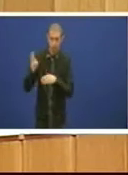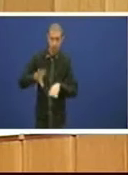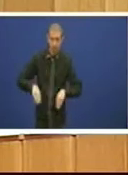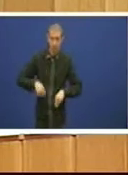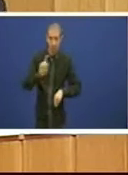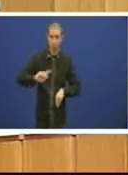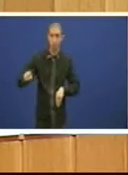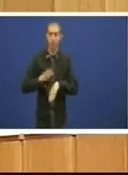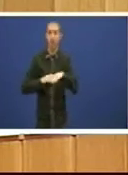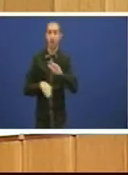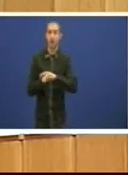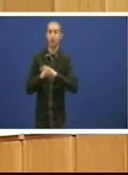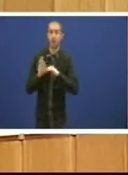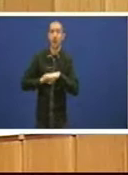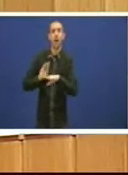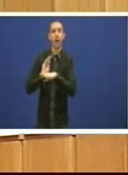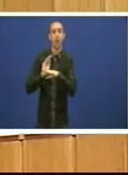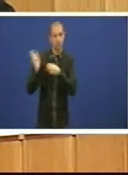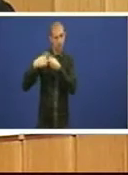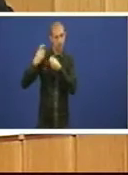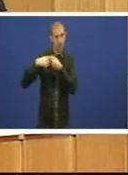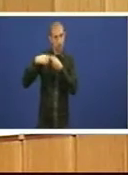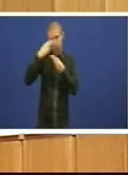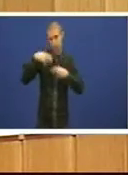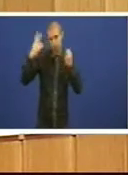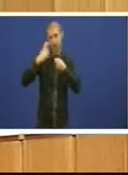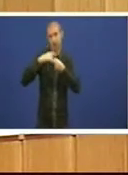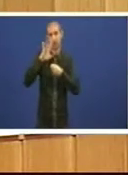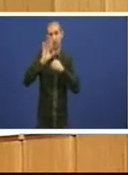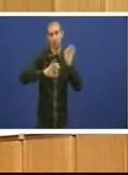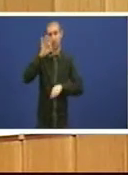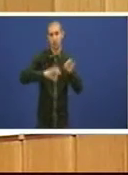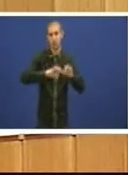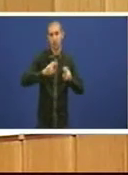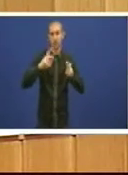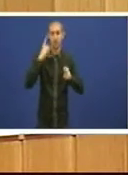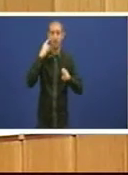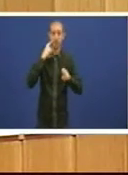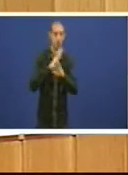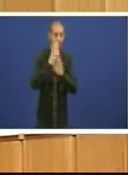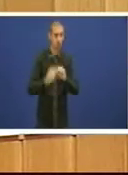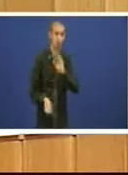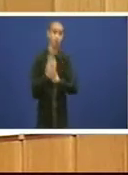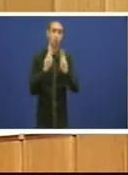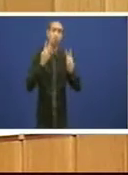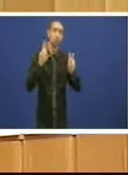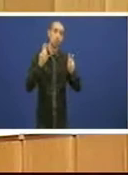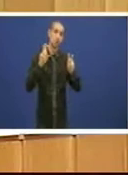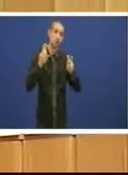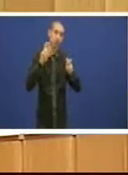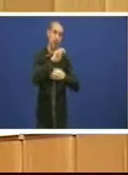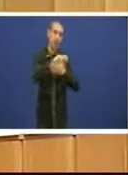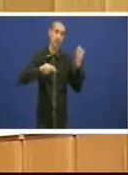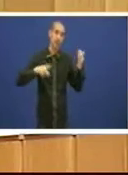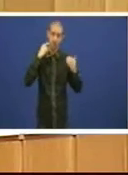actuar para garantir esa participación pública no banco resultante en Nova Galicia banco e desde logo a vista dos